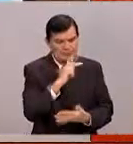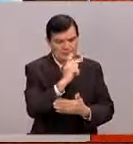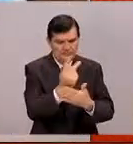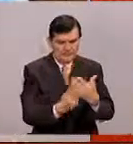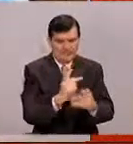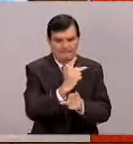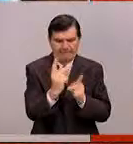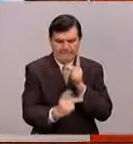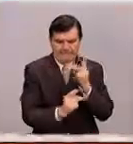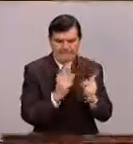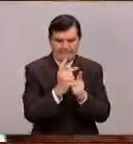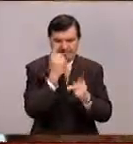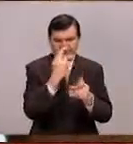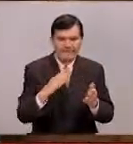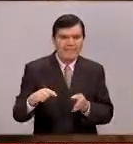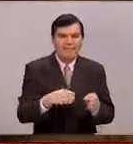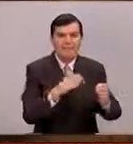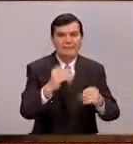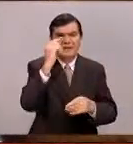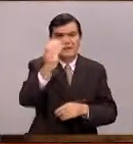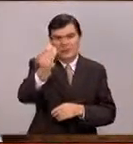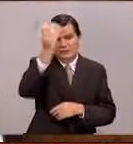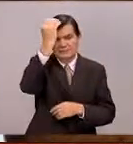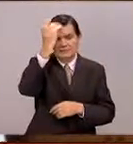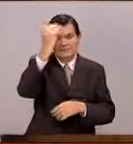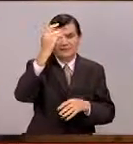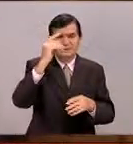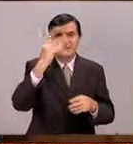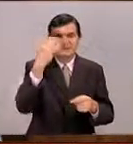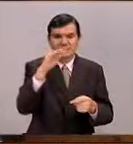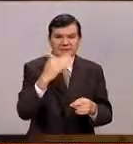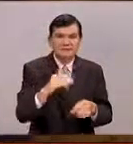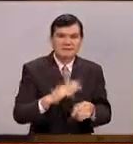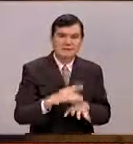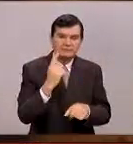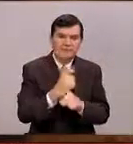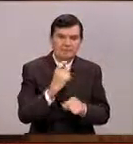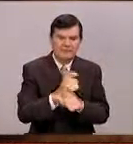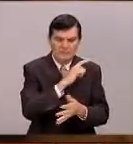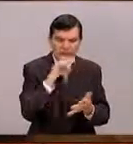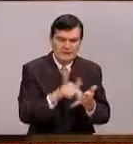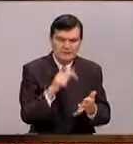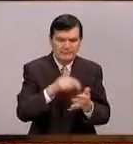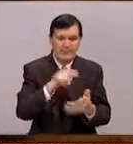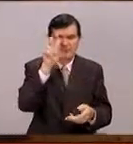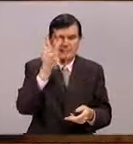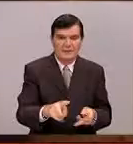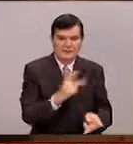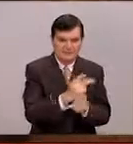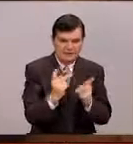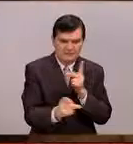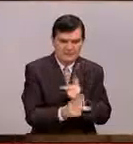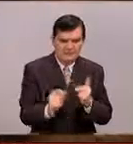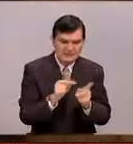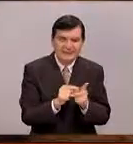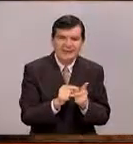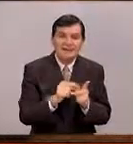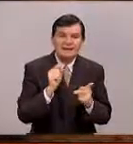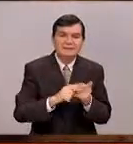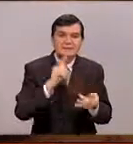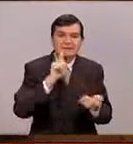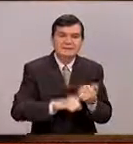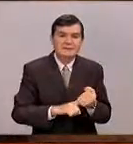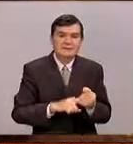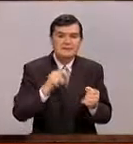Pasaporte al Camino del Conocimiento Científico, pues en primer lugar es un verdadero pasaporte con el